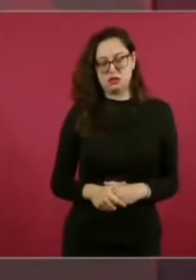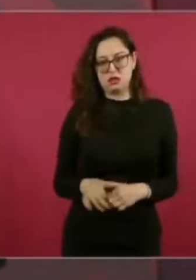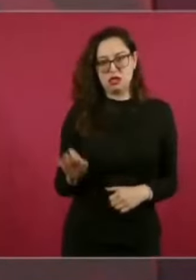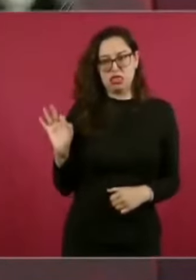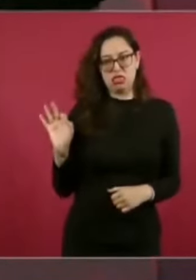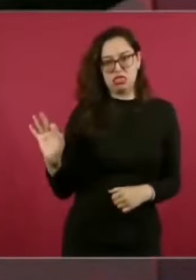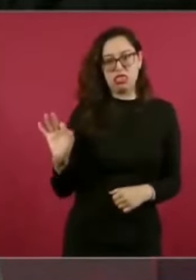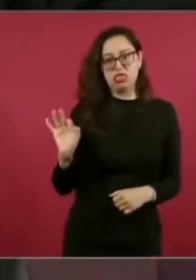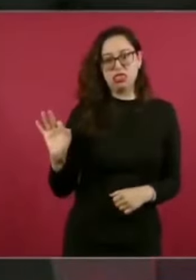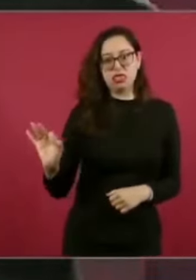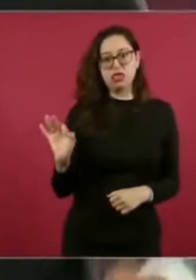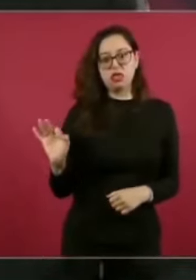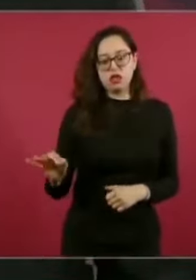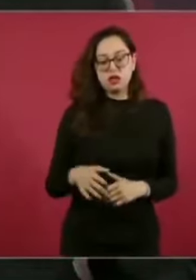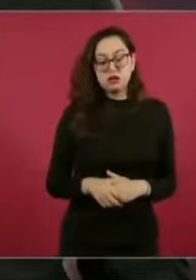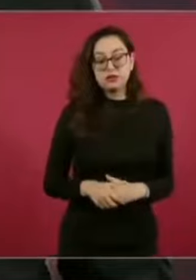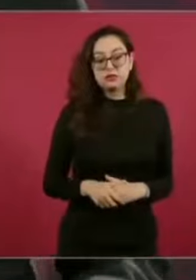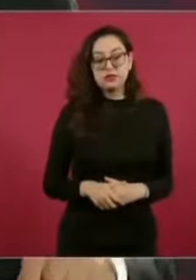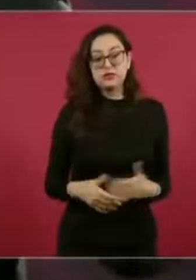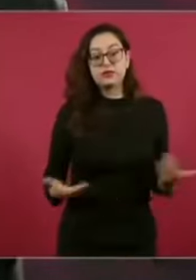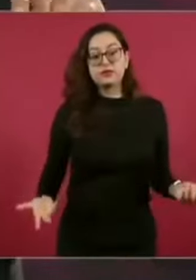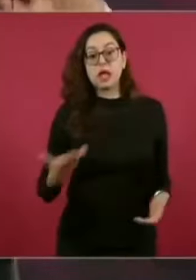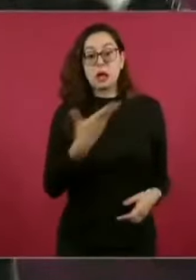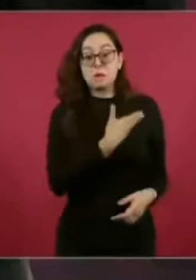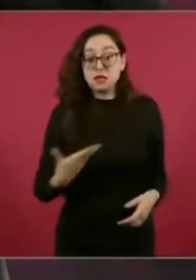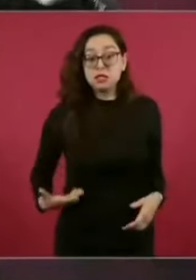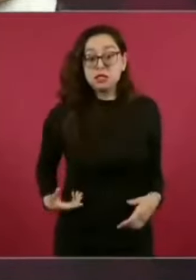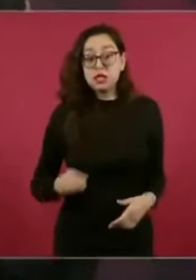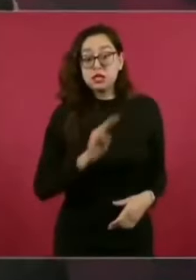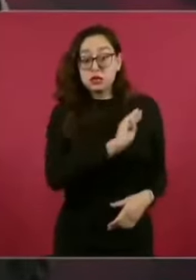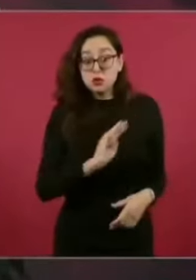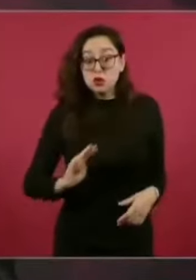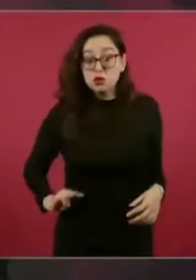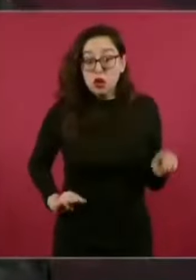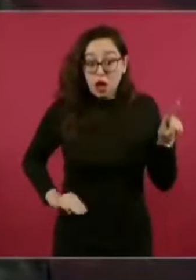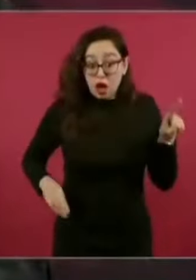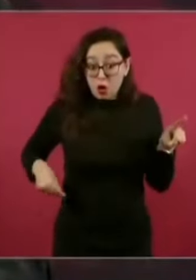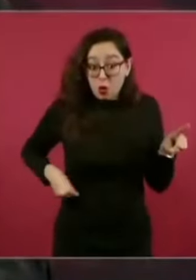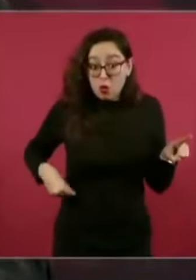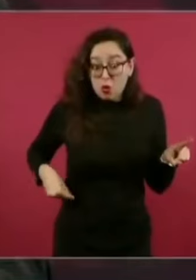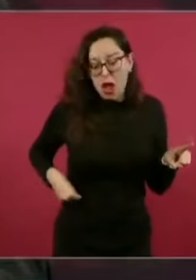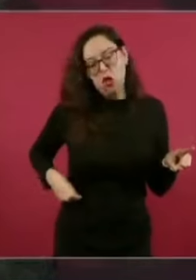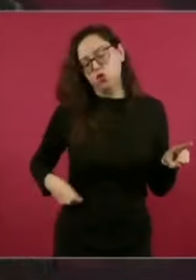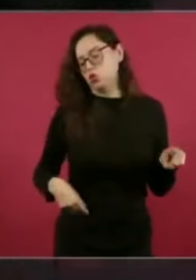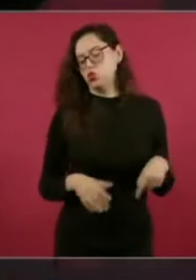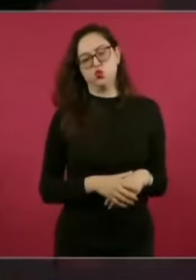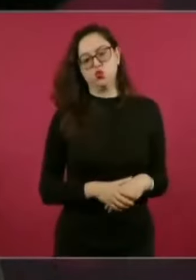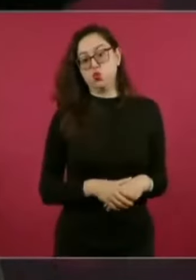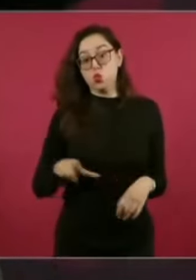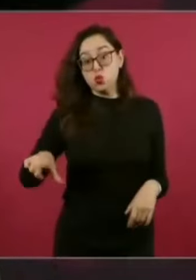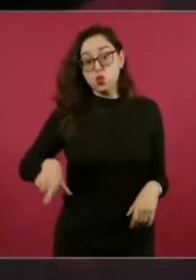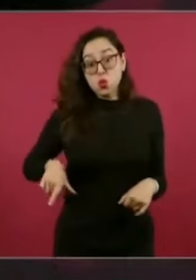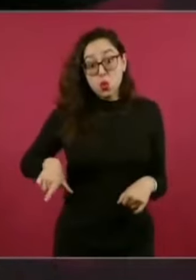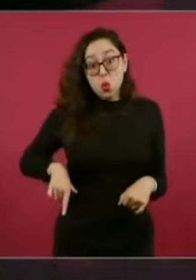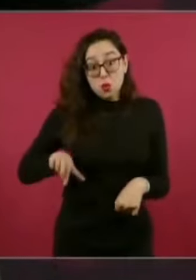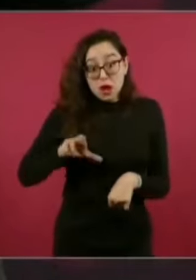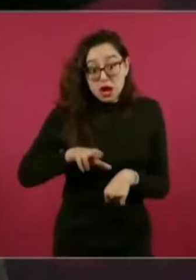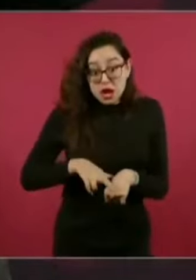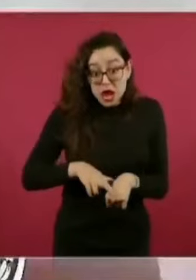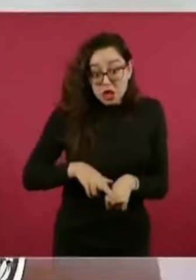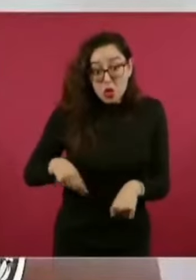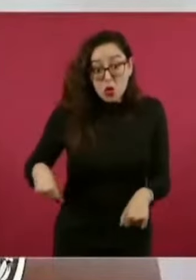No se le echa la culpa al presidente municipal, no se le echaba la culpa al gobernador, mucho menos al